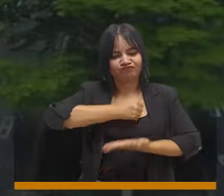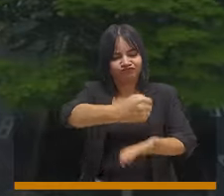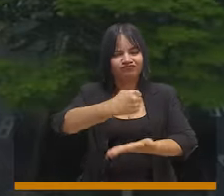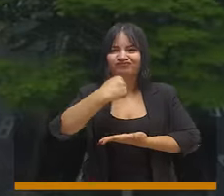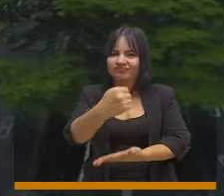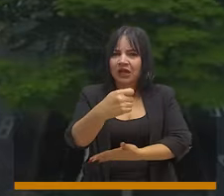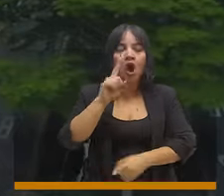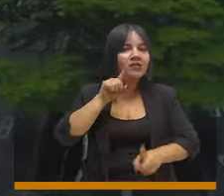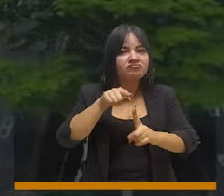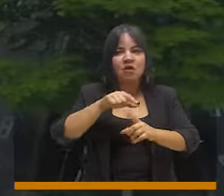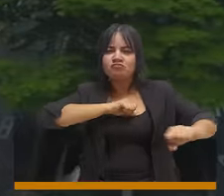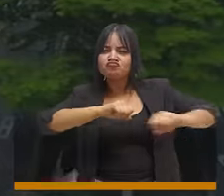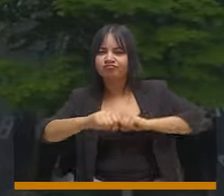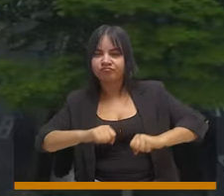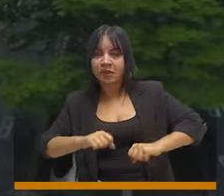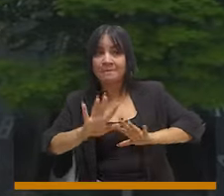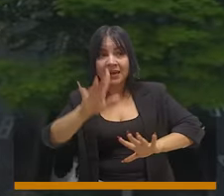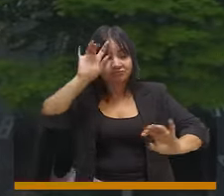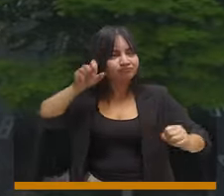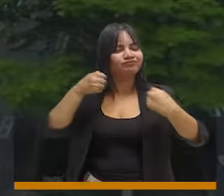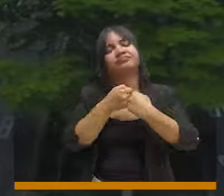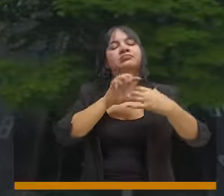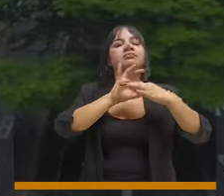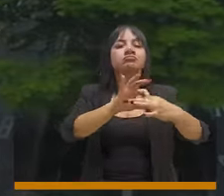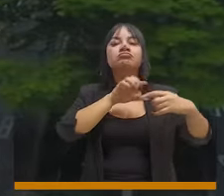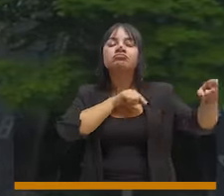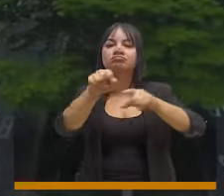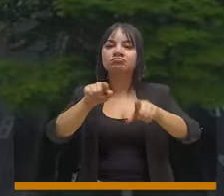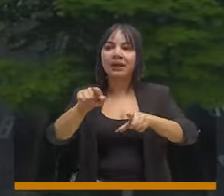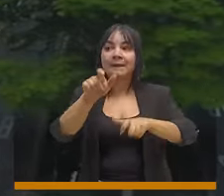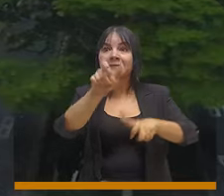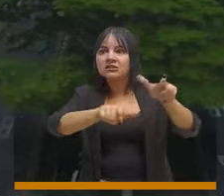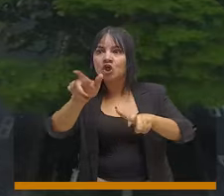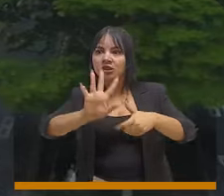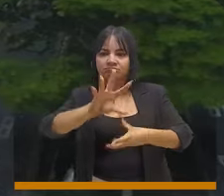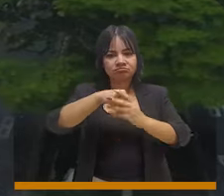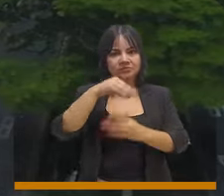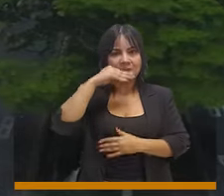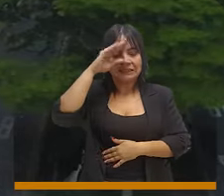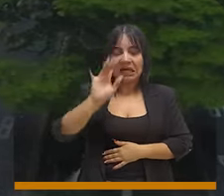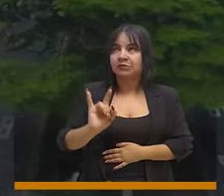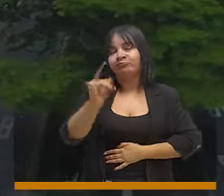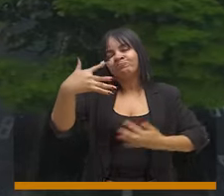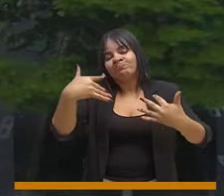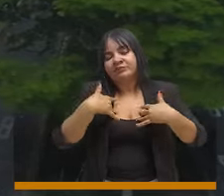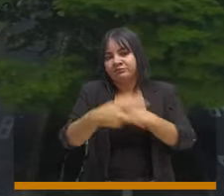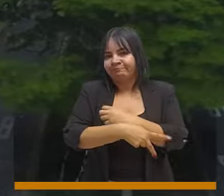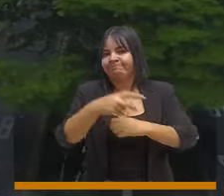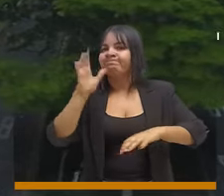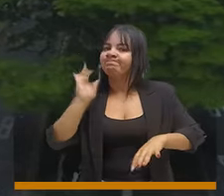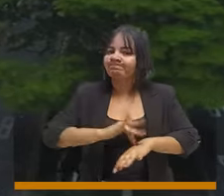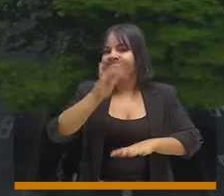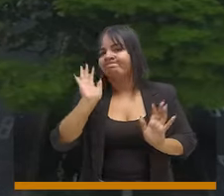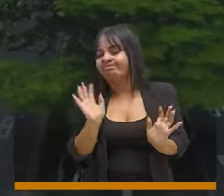recurso necesario, no solamente para su operación, sino para que la articulación sea efectiva. Y para que el ciudadano de Medellín, cuando sea víctima lastimosamente de un